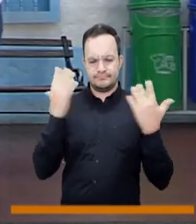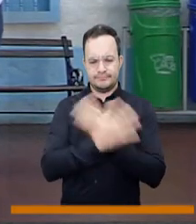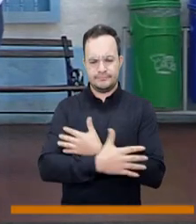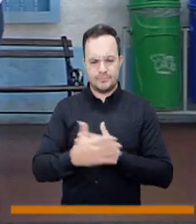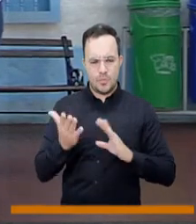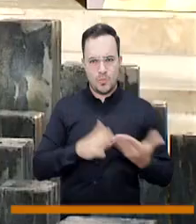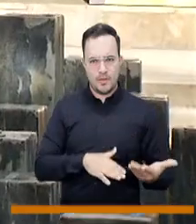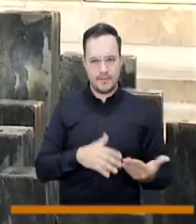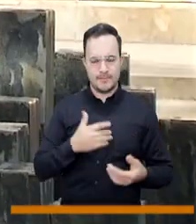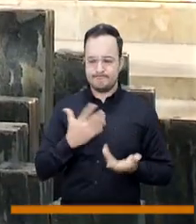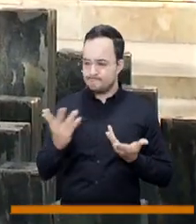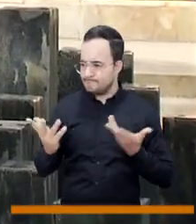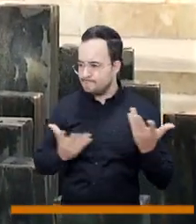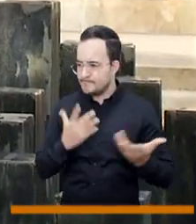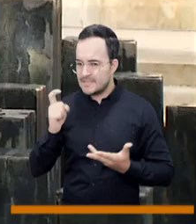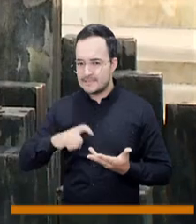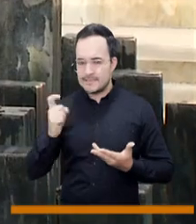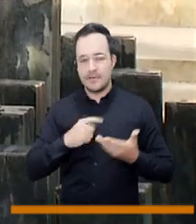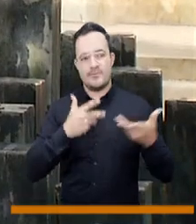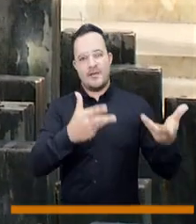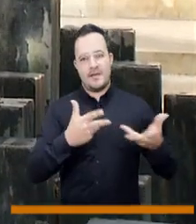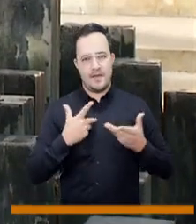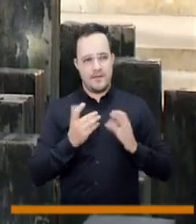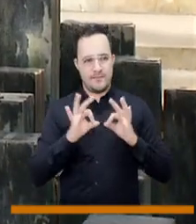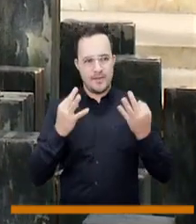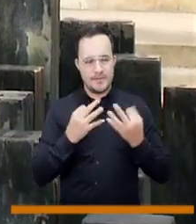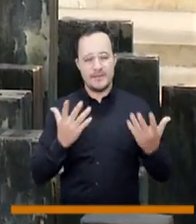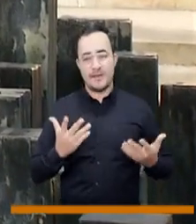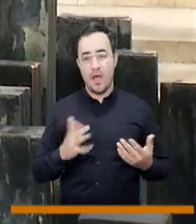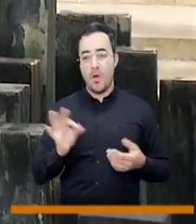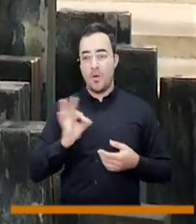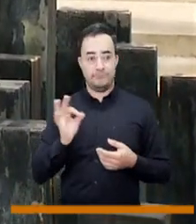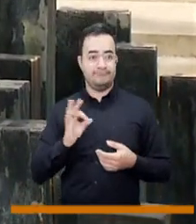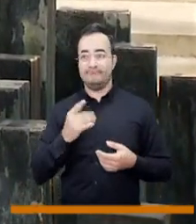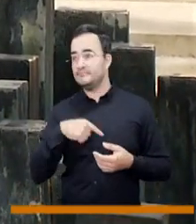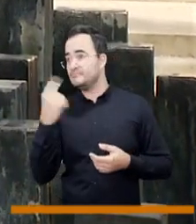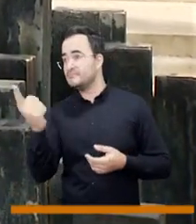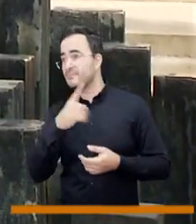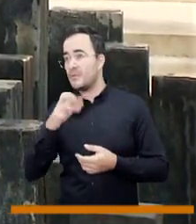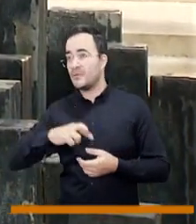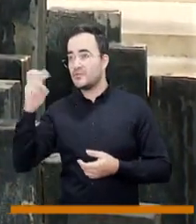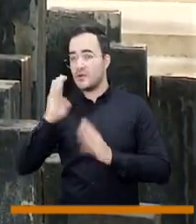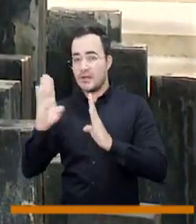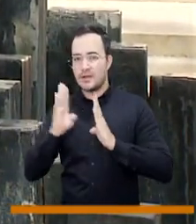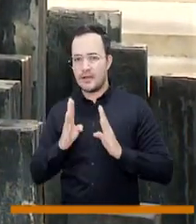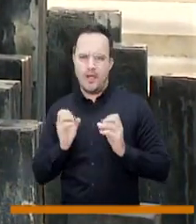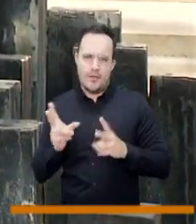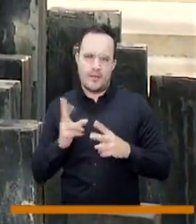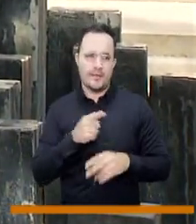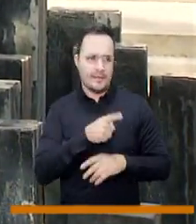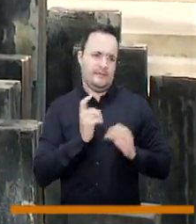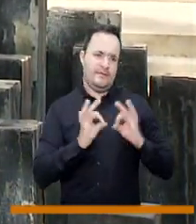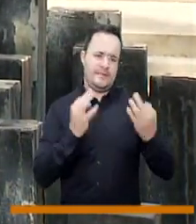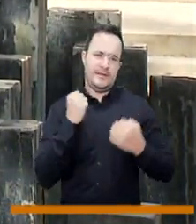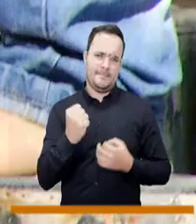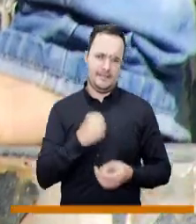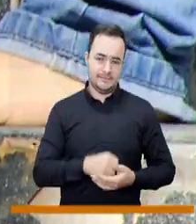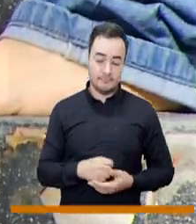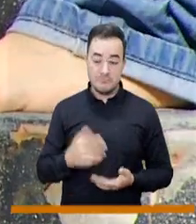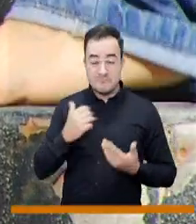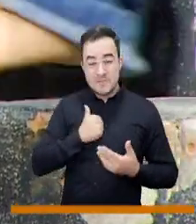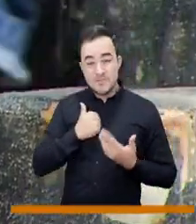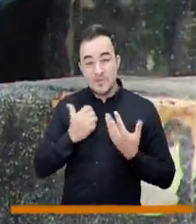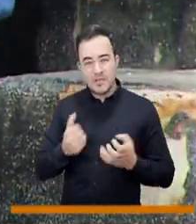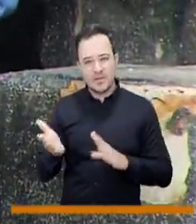decisivo a la hora de una pérdida o la necesidad de encontrar el apoyo necesario. Es el ambiente protector por